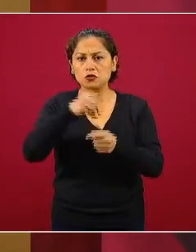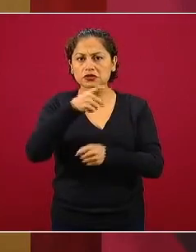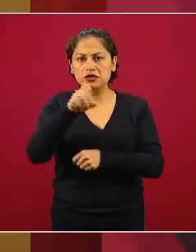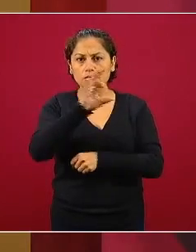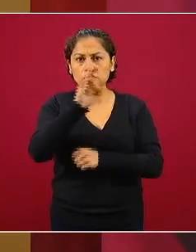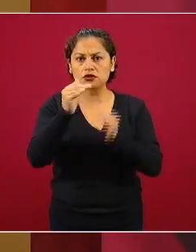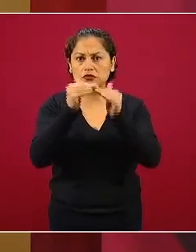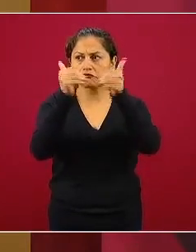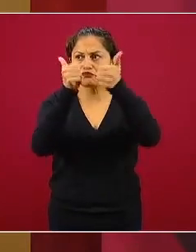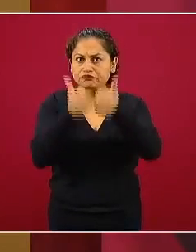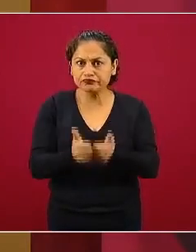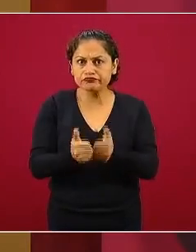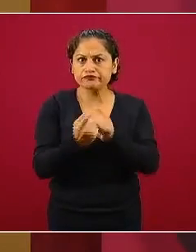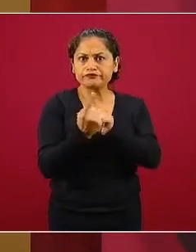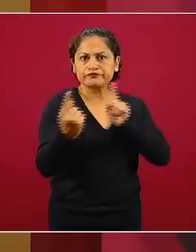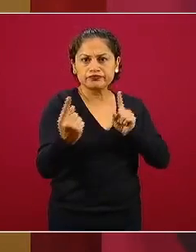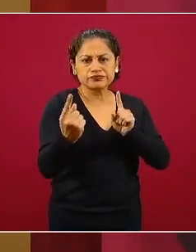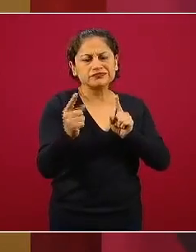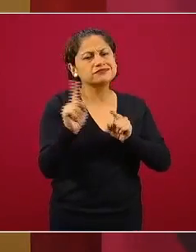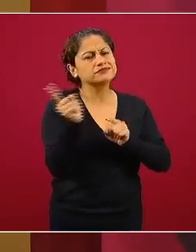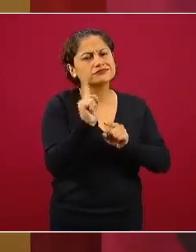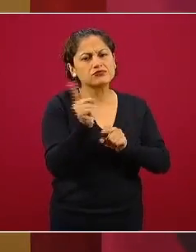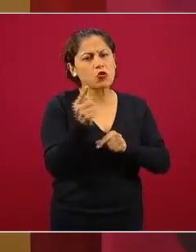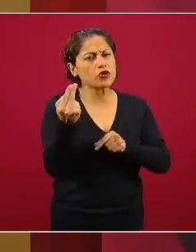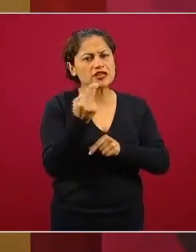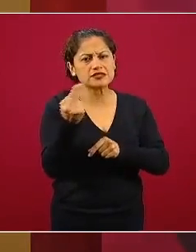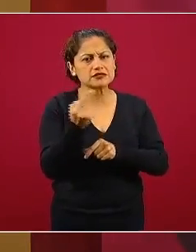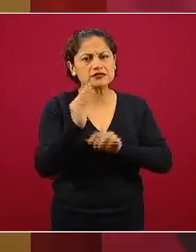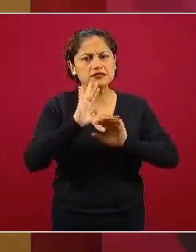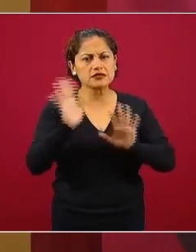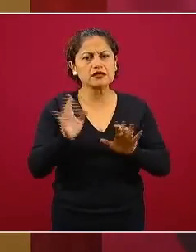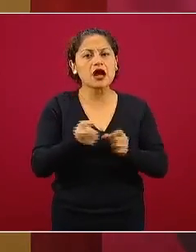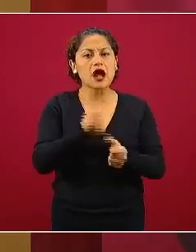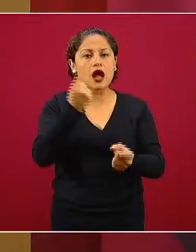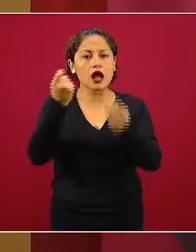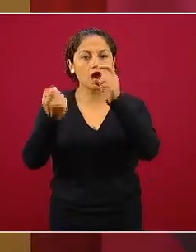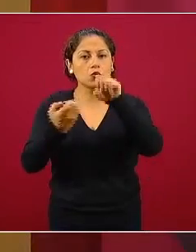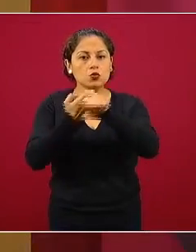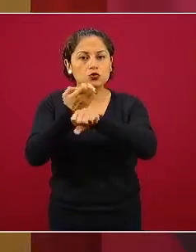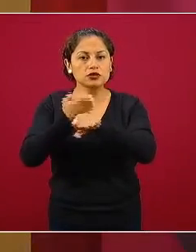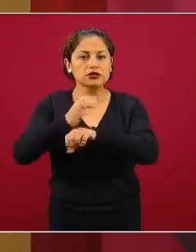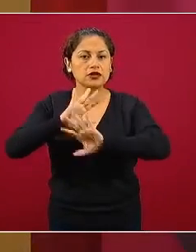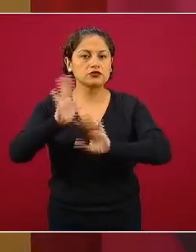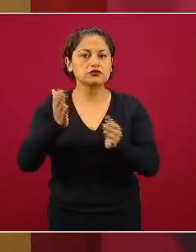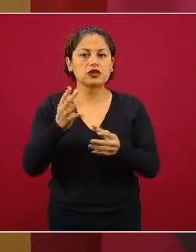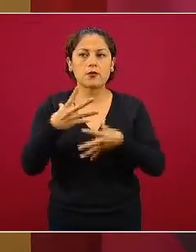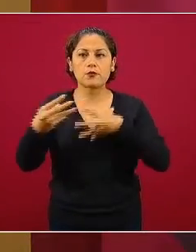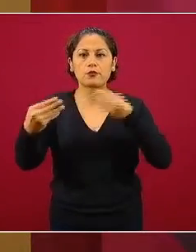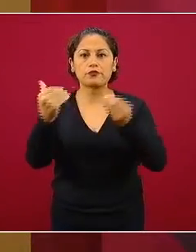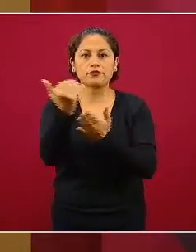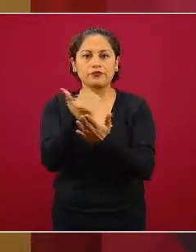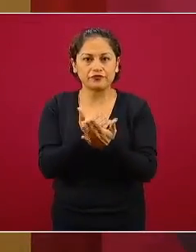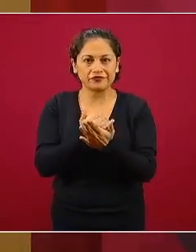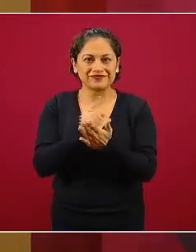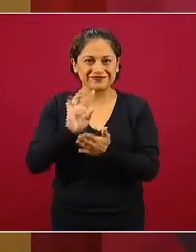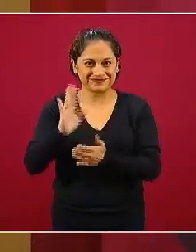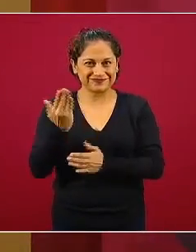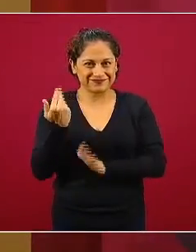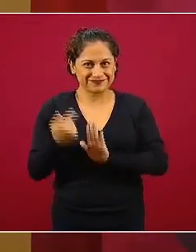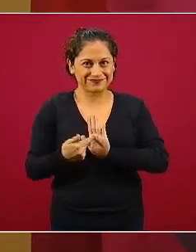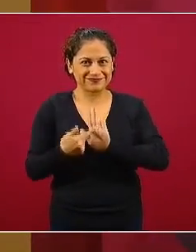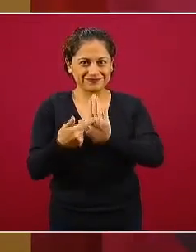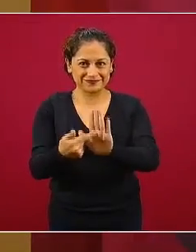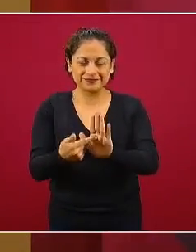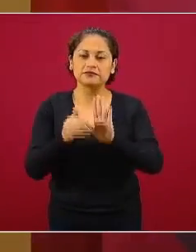importante disparidad entre las zonas en términos en de su intensidad de transmisión como se acaba de mostrar claramente tenemos